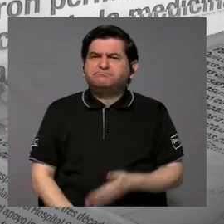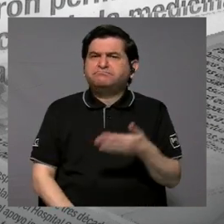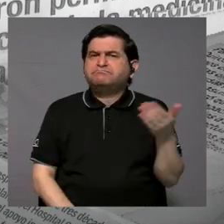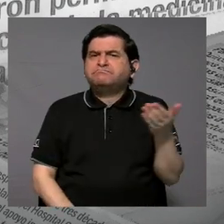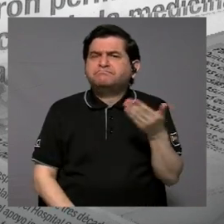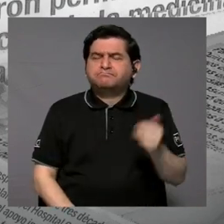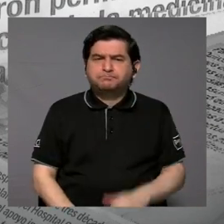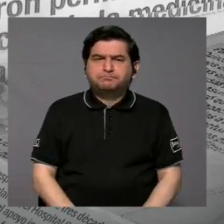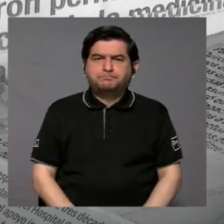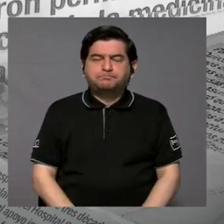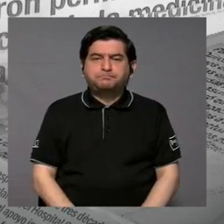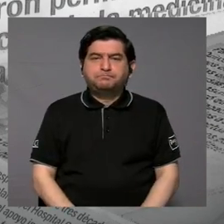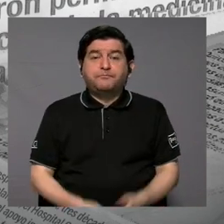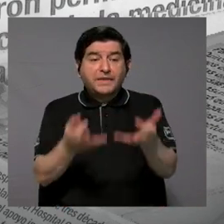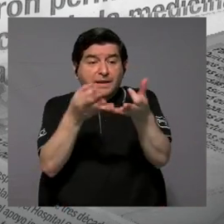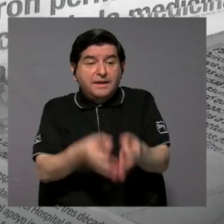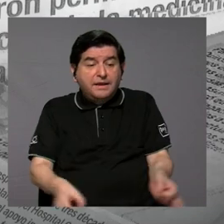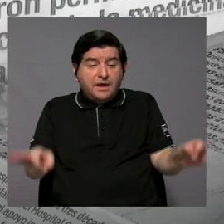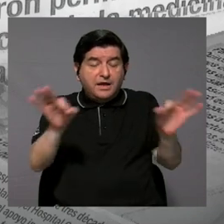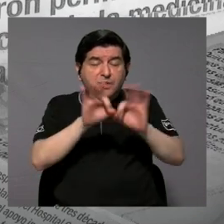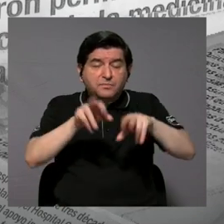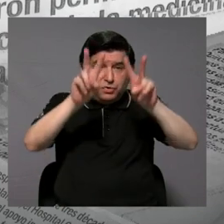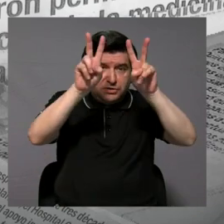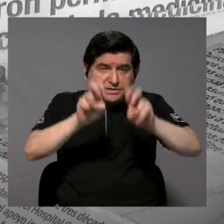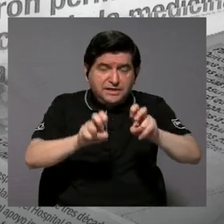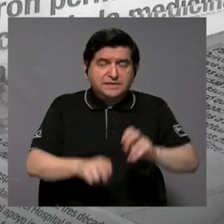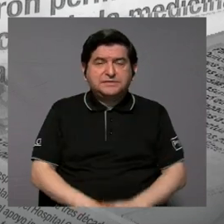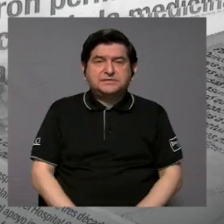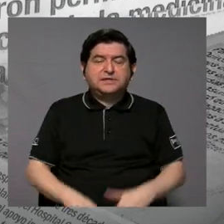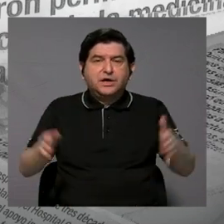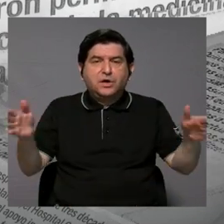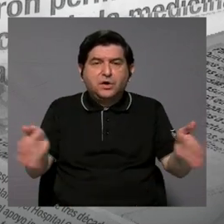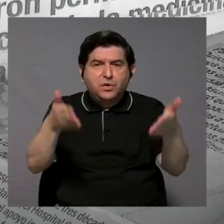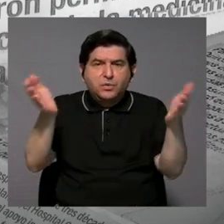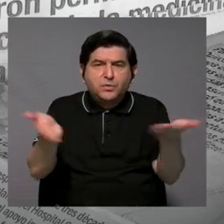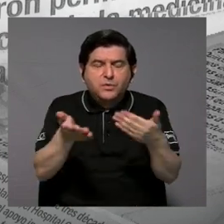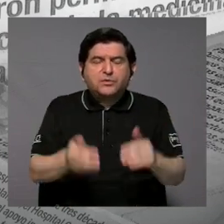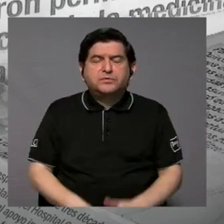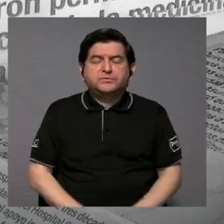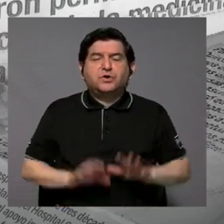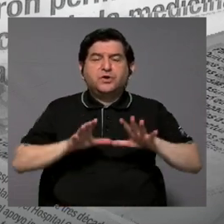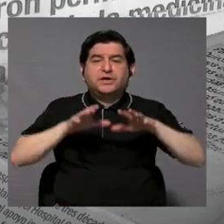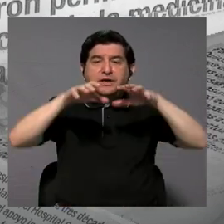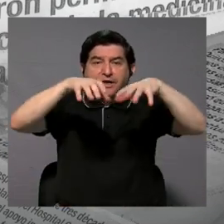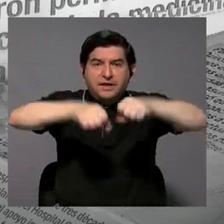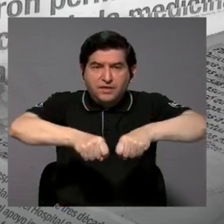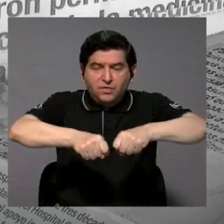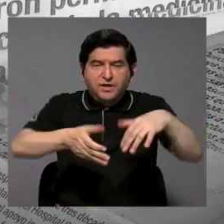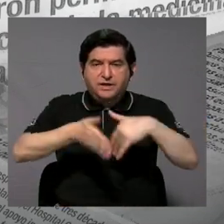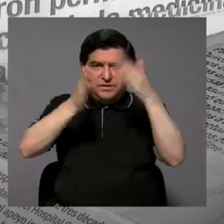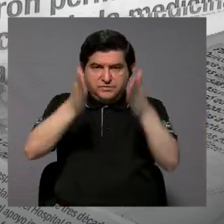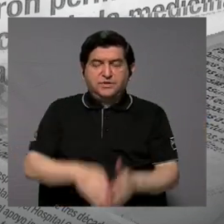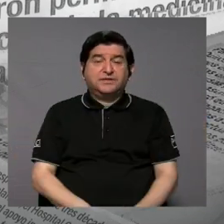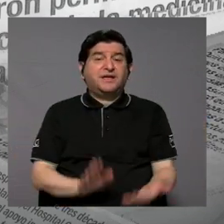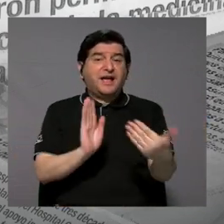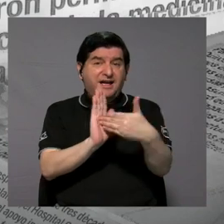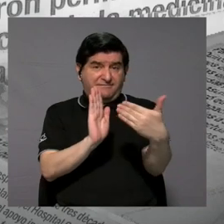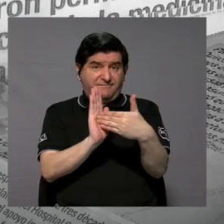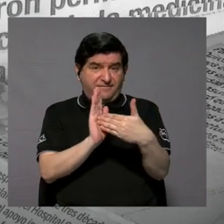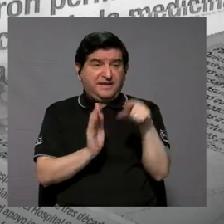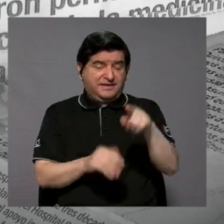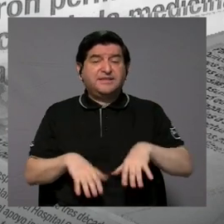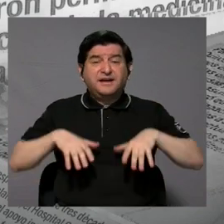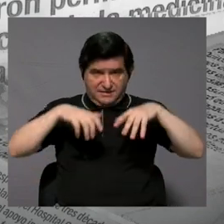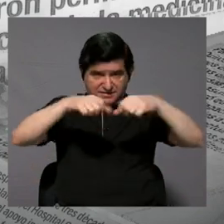en torno al peso que estas pruebas van a tener para la promoción de los estudiantes. Van a afectar